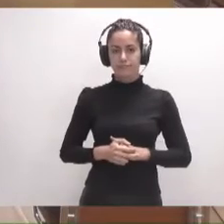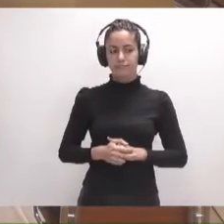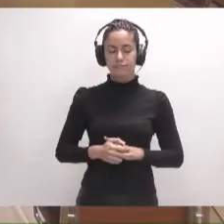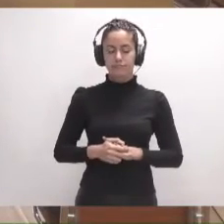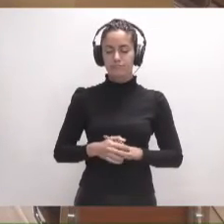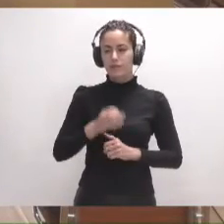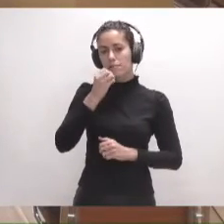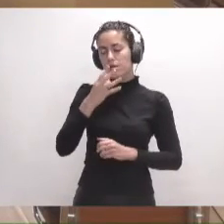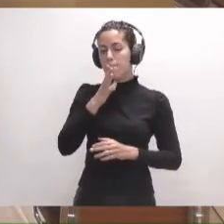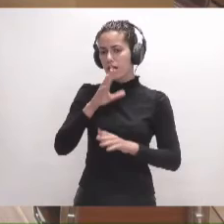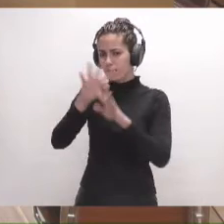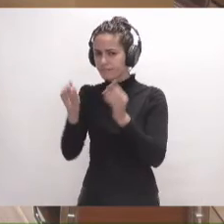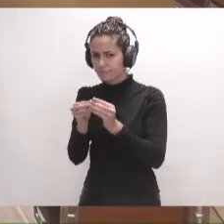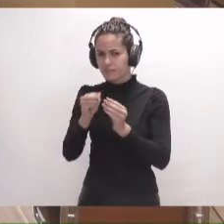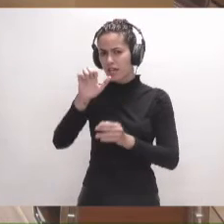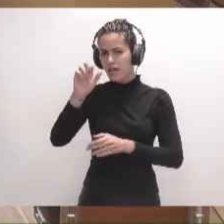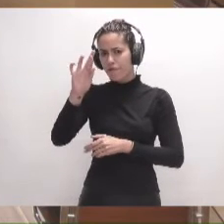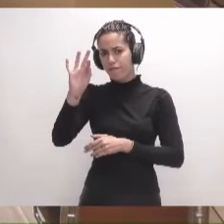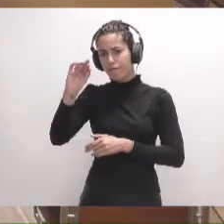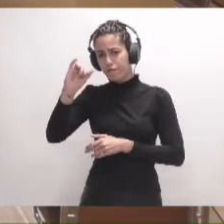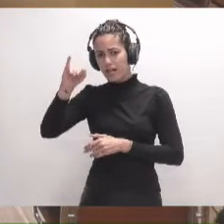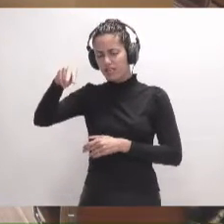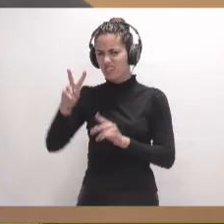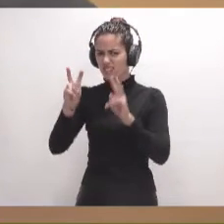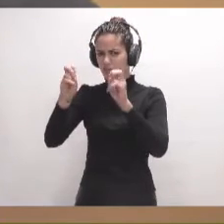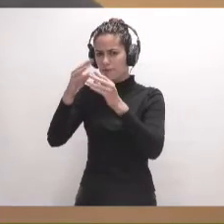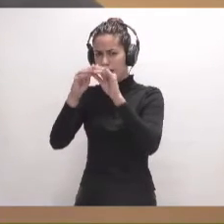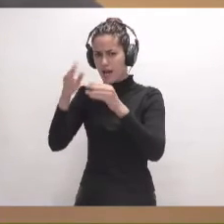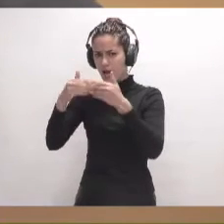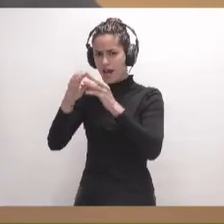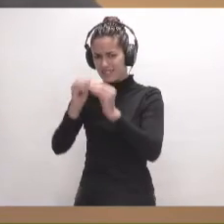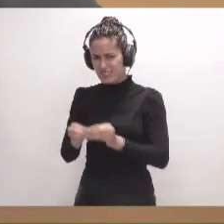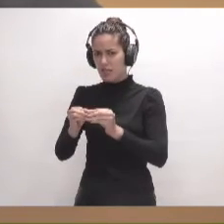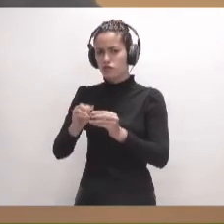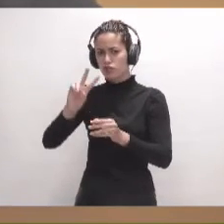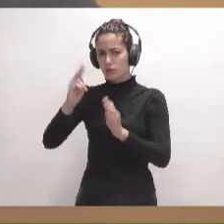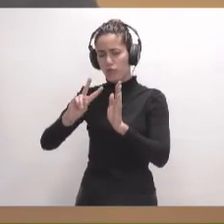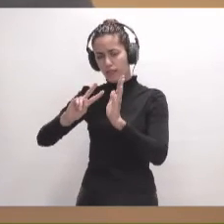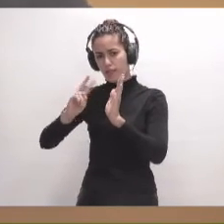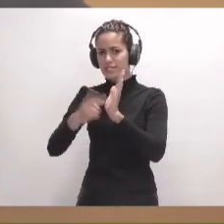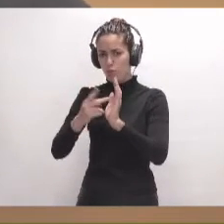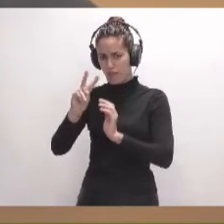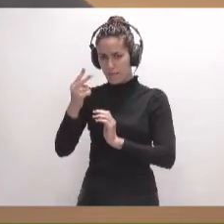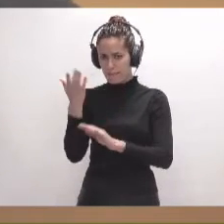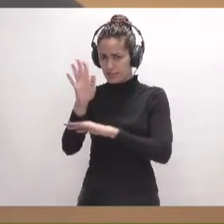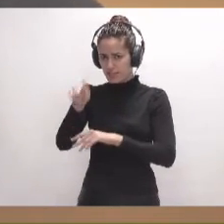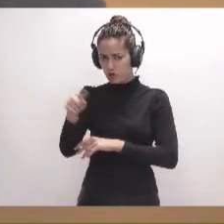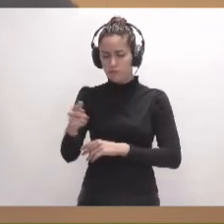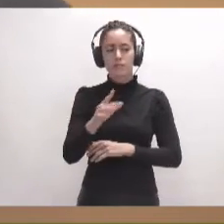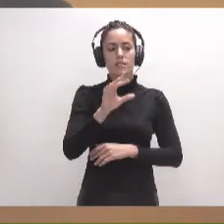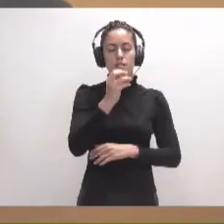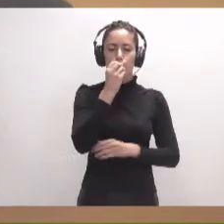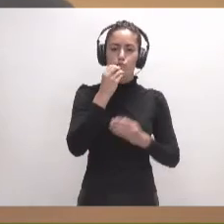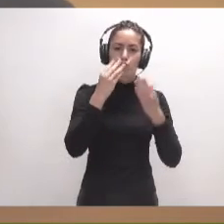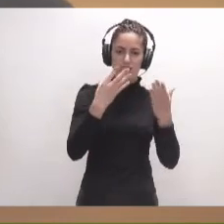Bien, por concretar, Efraín, entiendo que vas a hablar del asunto de los artesanos en base a la segunda enmienda que han presentado. Muchísimas gracias, presidente.